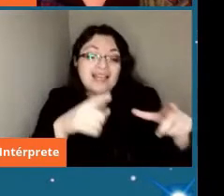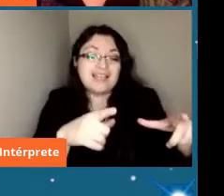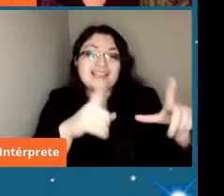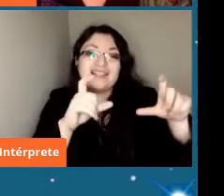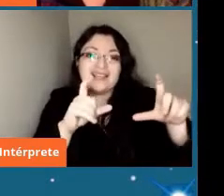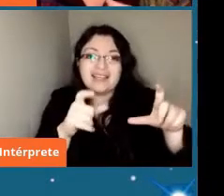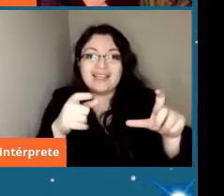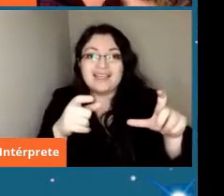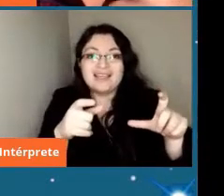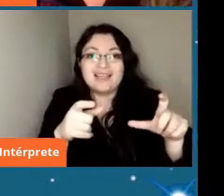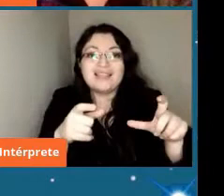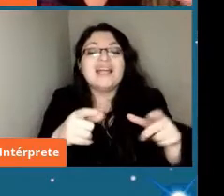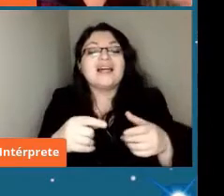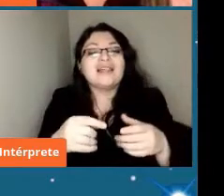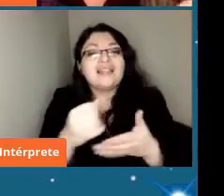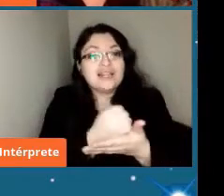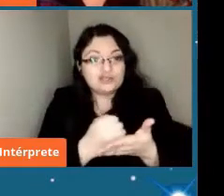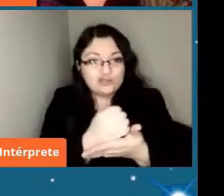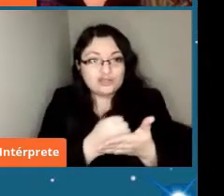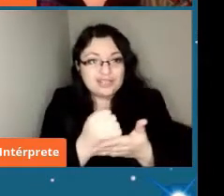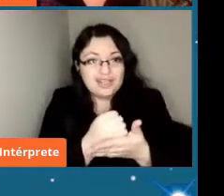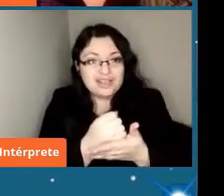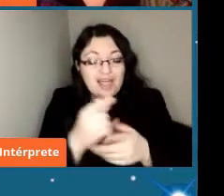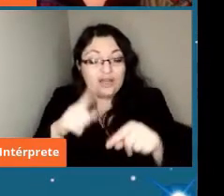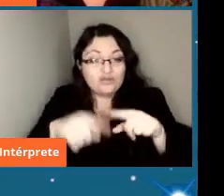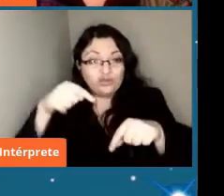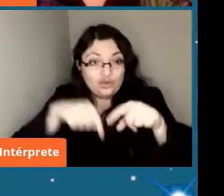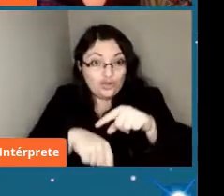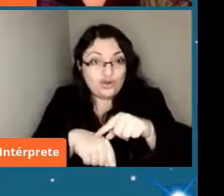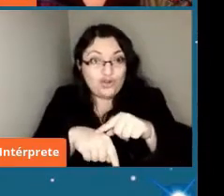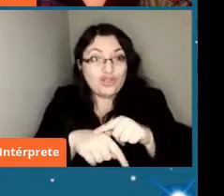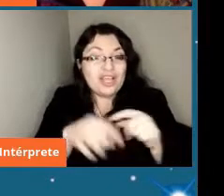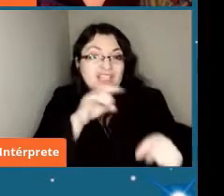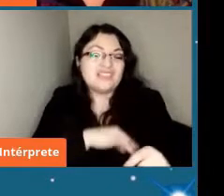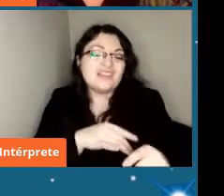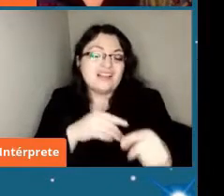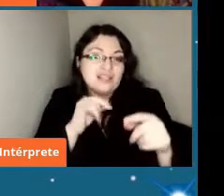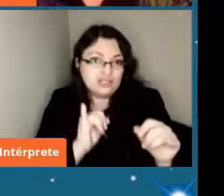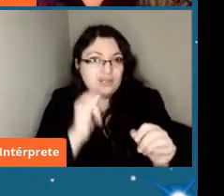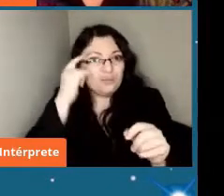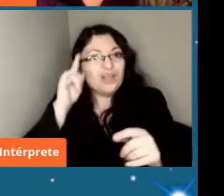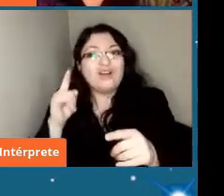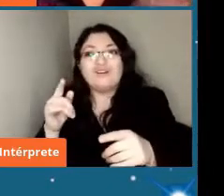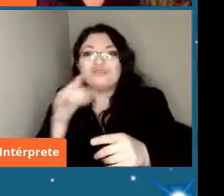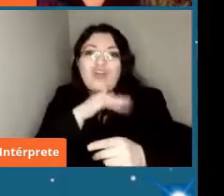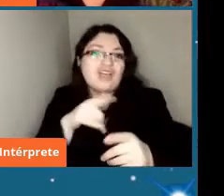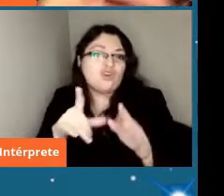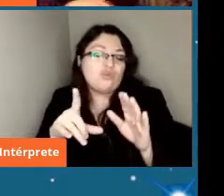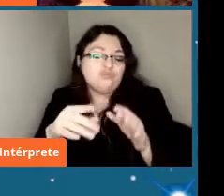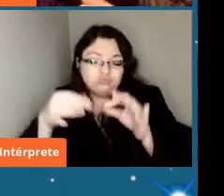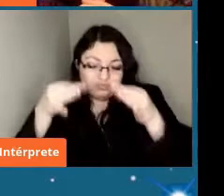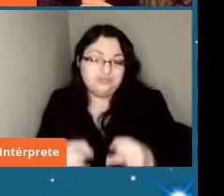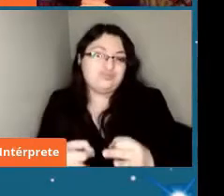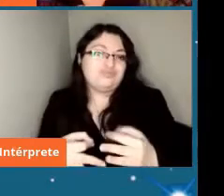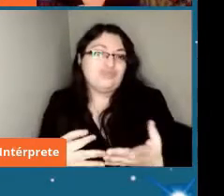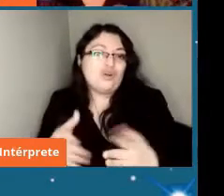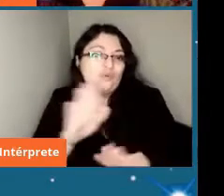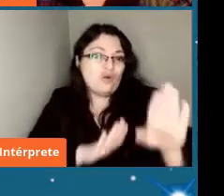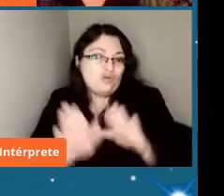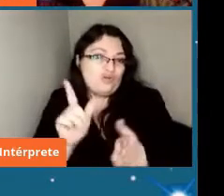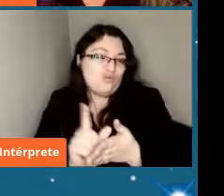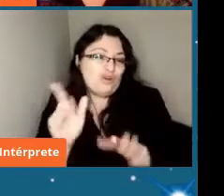geológica de Chile pero no está en ninguna categoría de protección todavía y aquí está un